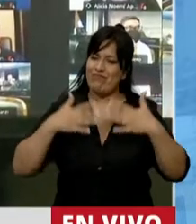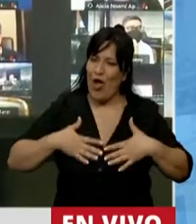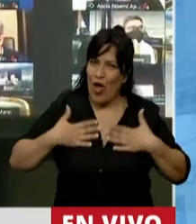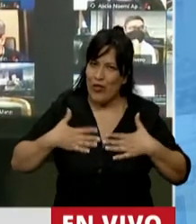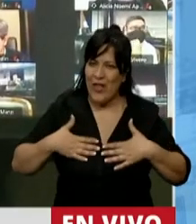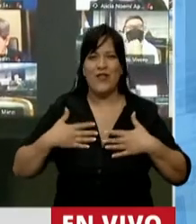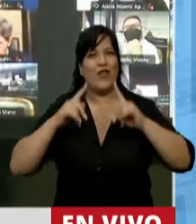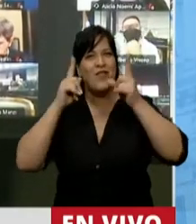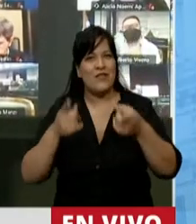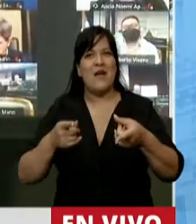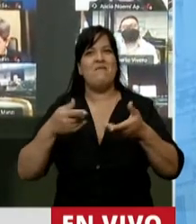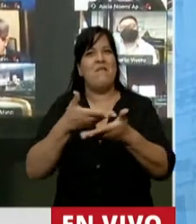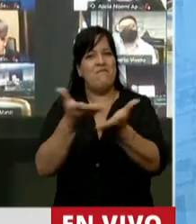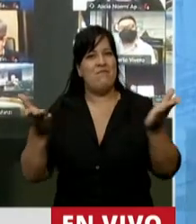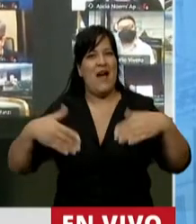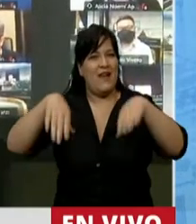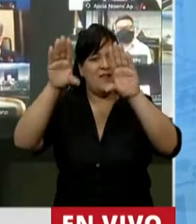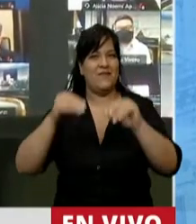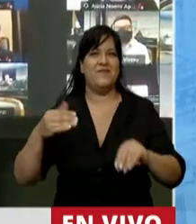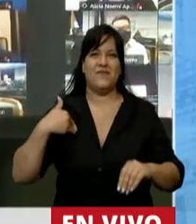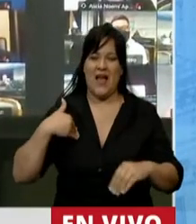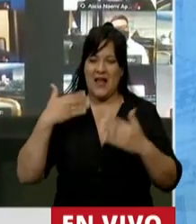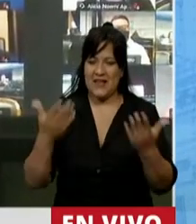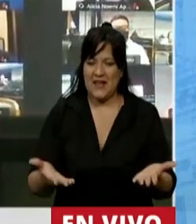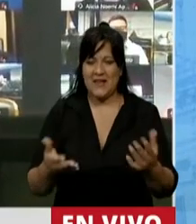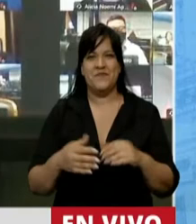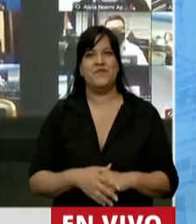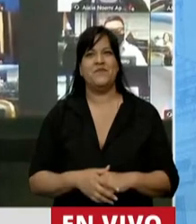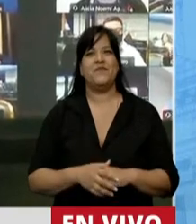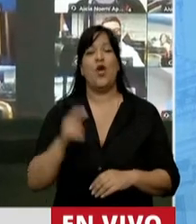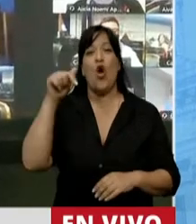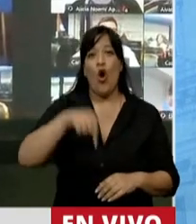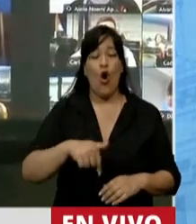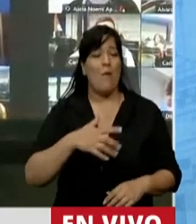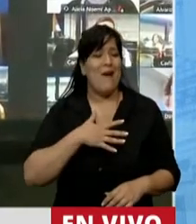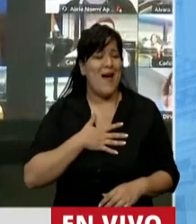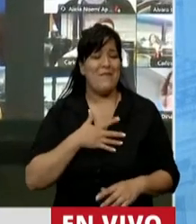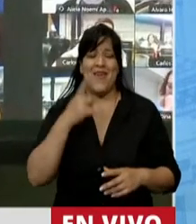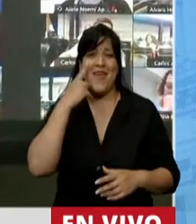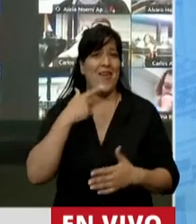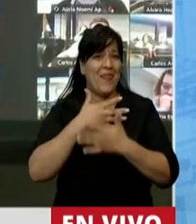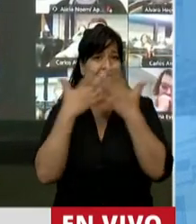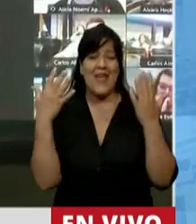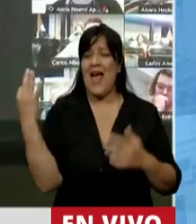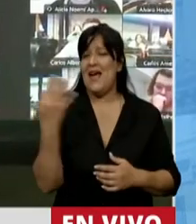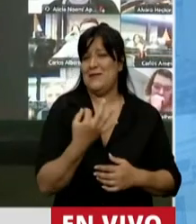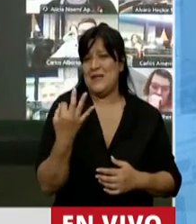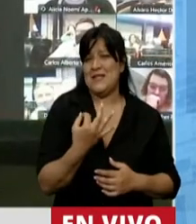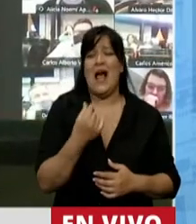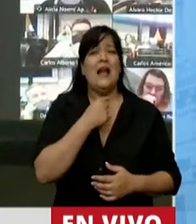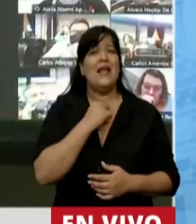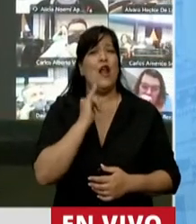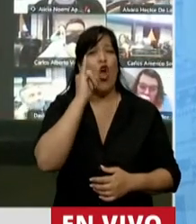se traslade a toda la Argentina. Señor presidente, hoy para mí es un día especial. Es donde quiero poder